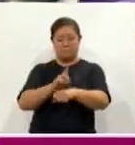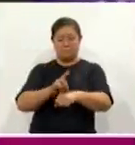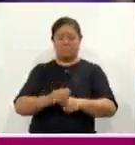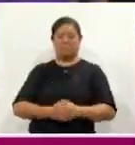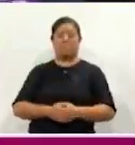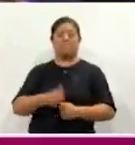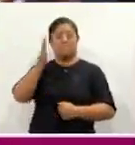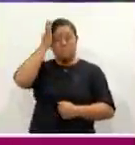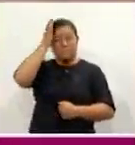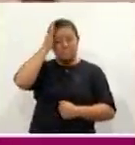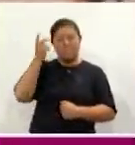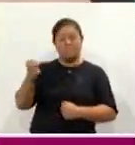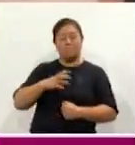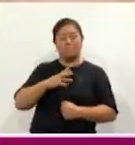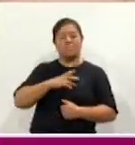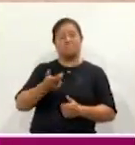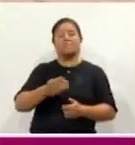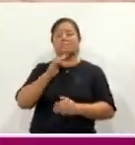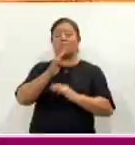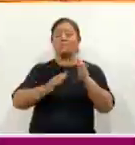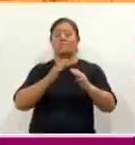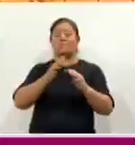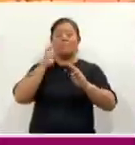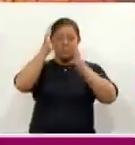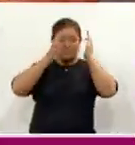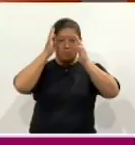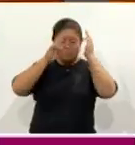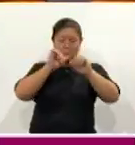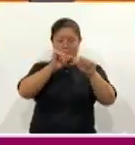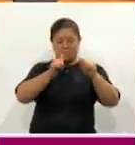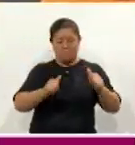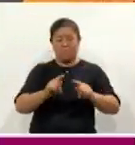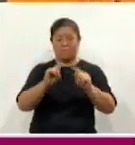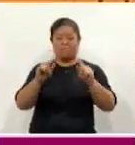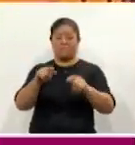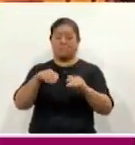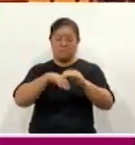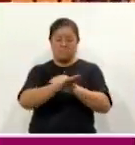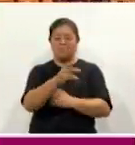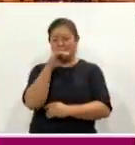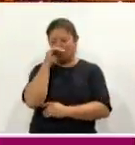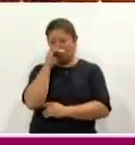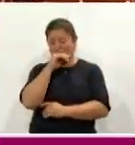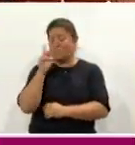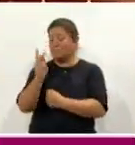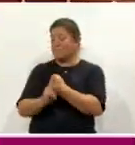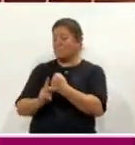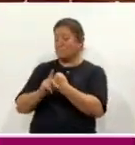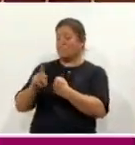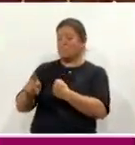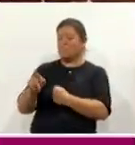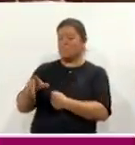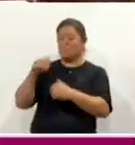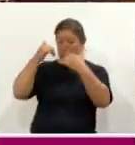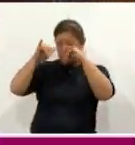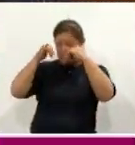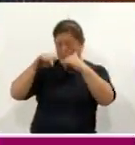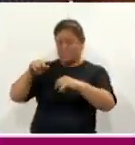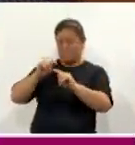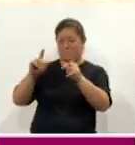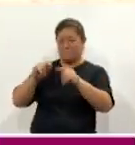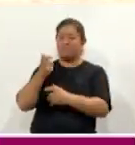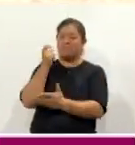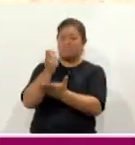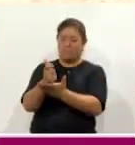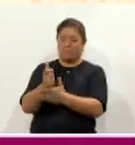de los partidos será en la Esplanada del Museo de Arte de Tlaxcala, donde el acceso será gratuito y la emblemática Plaza de Toros Jorge Ranchero Aguilar, que tendrá